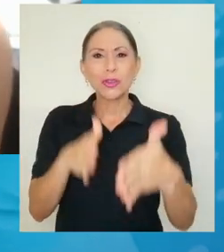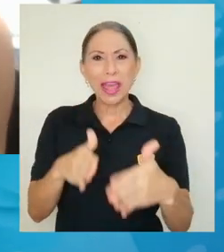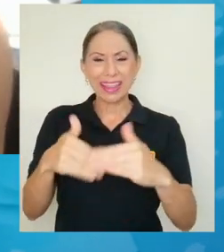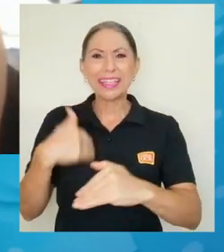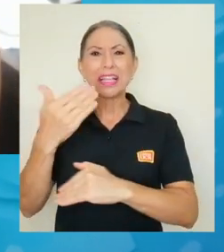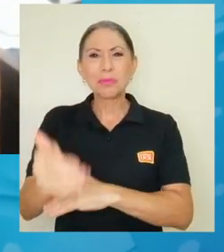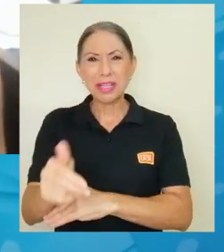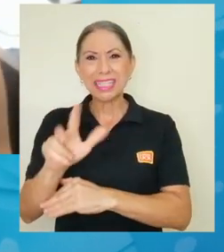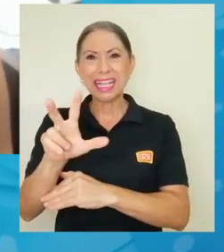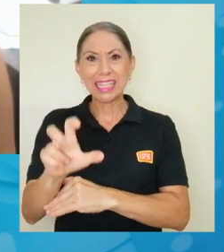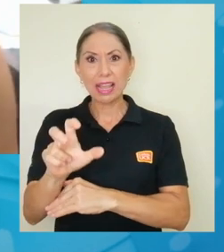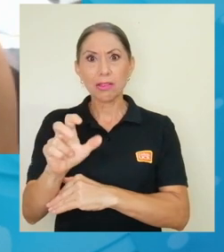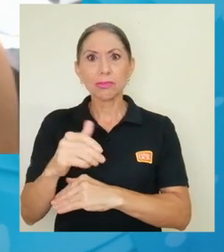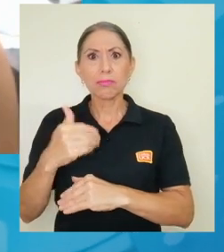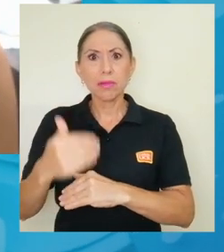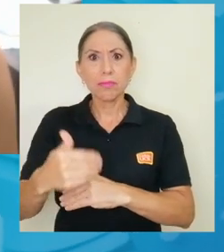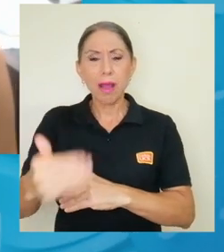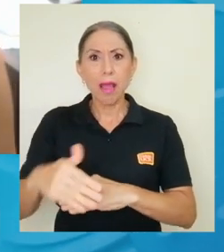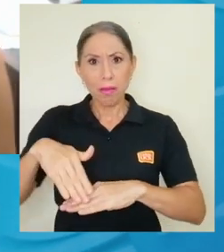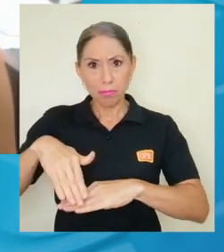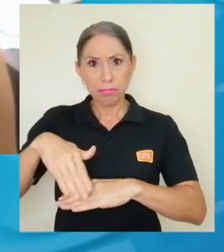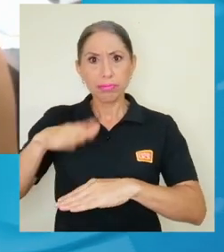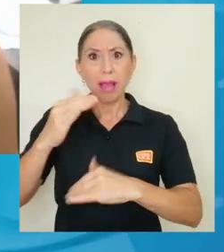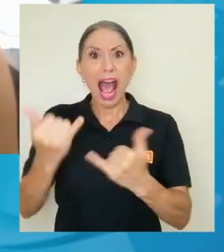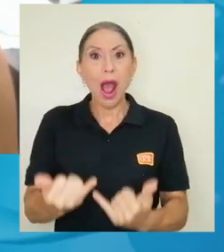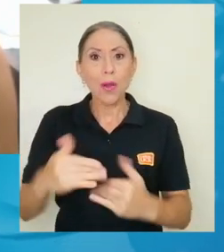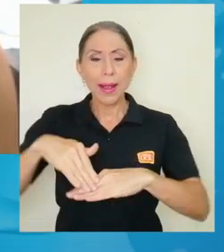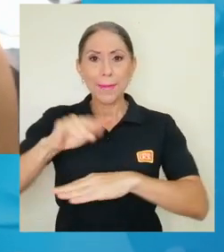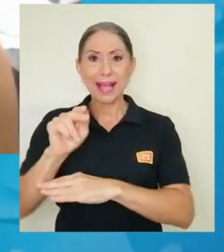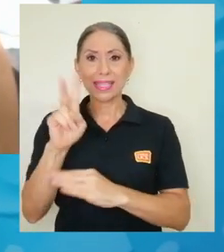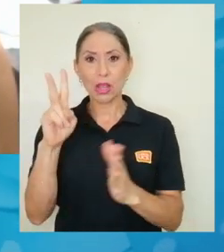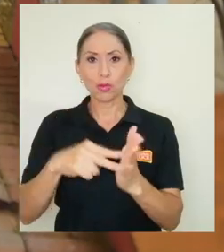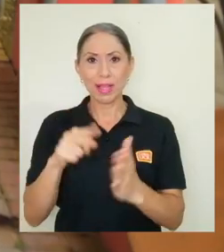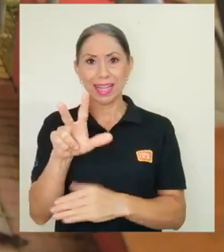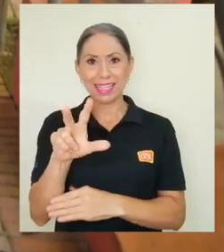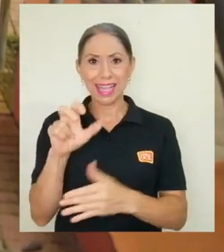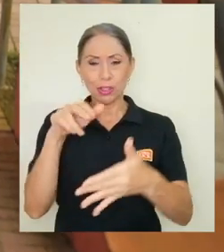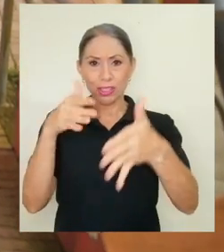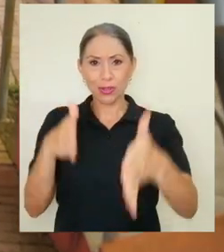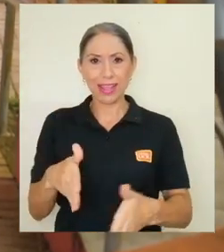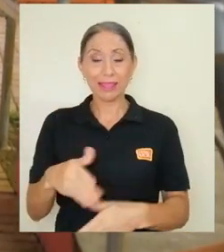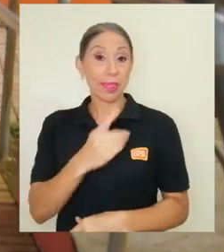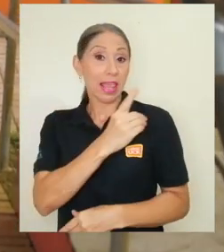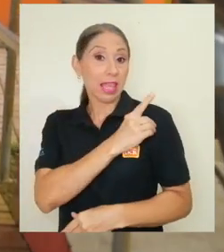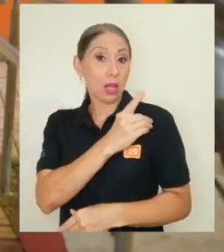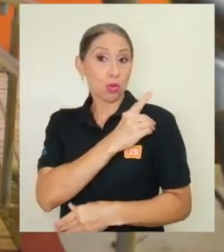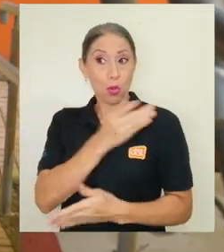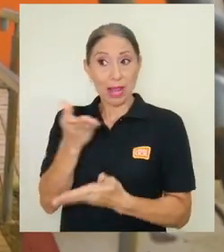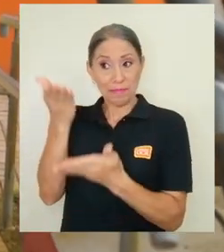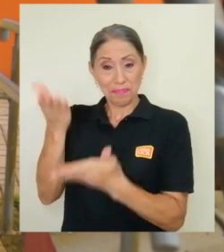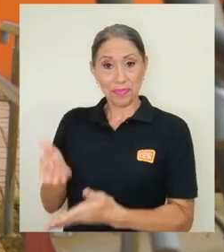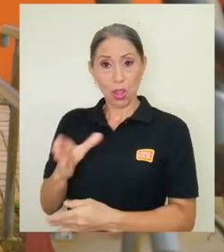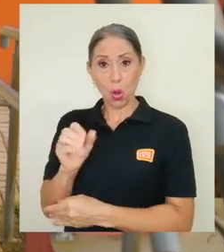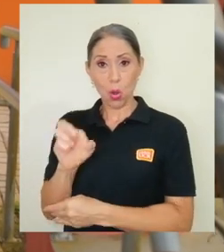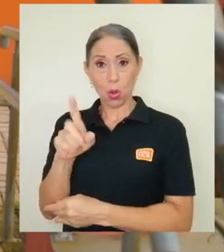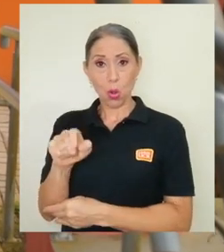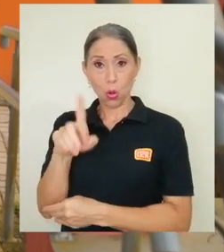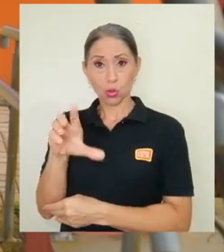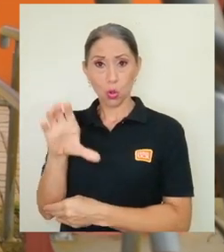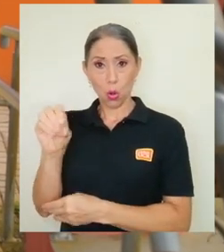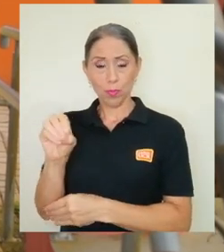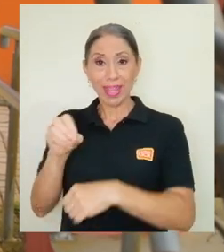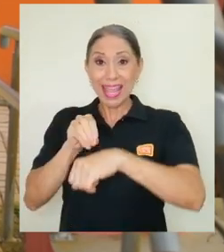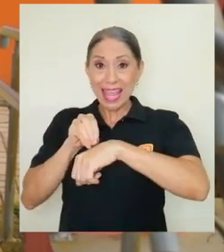después bajaba un poquito y hoy tenemos más de 2.300 estudiantes. Para la directora Orozco el impacto